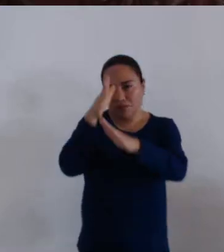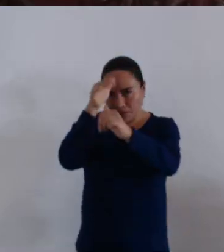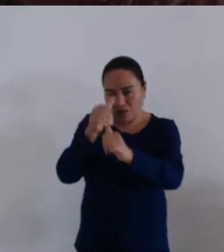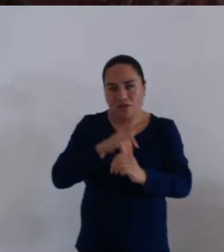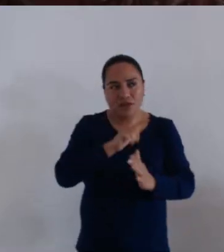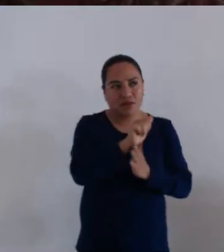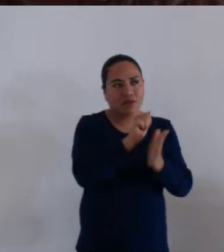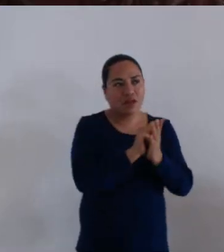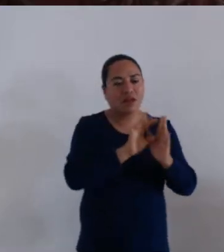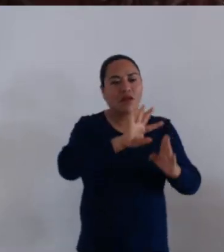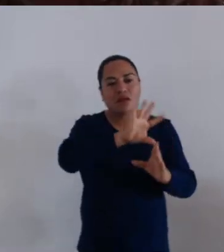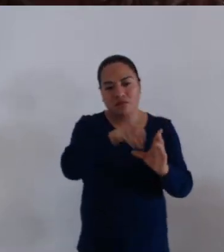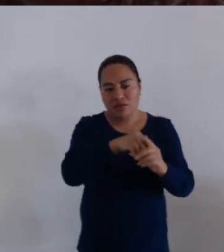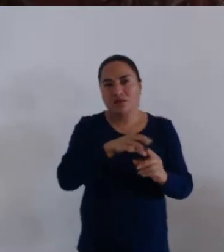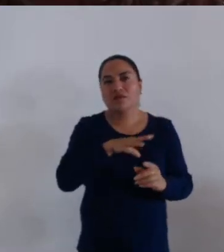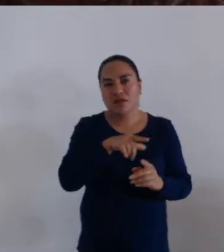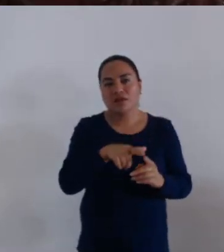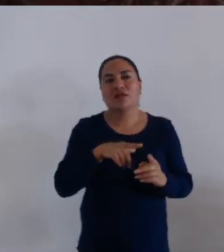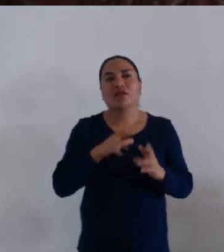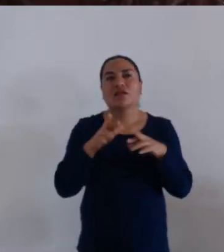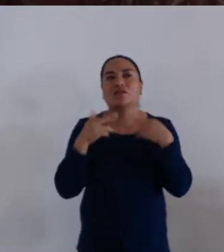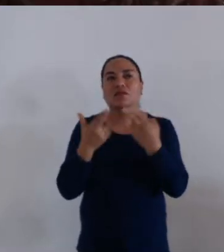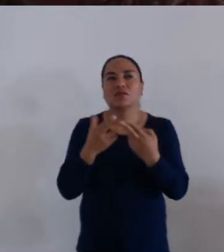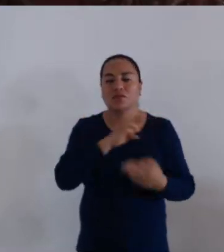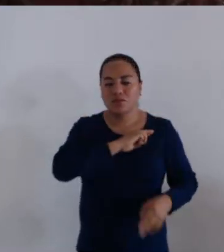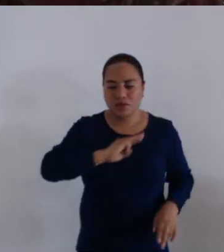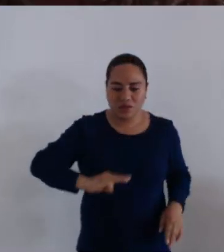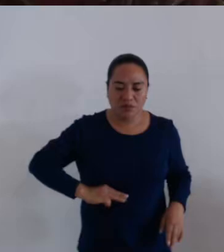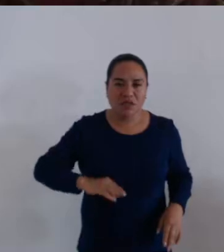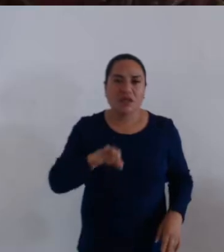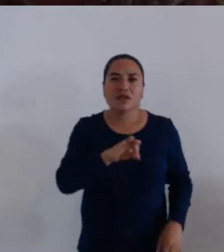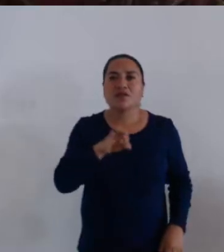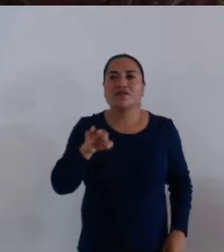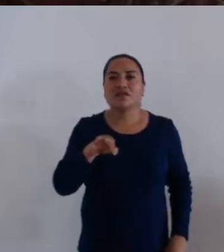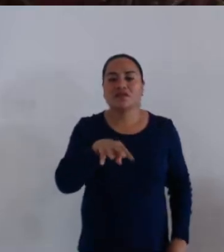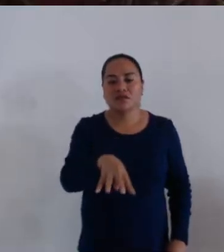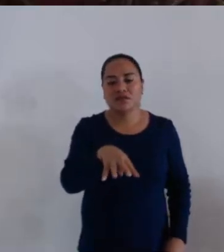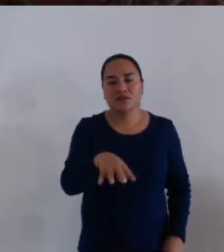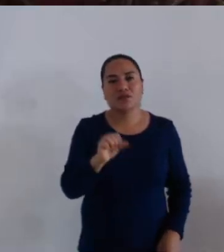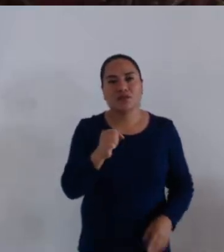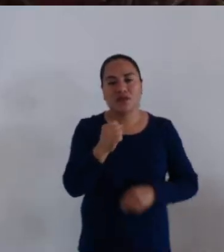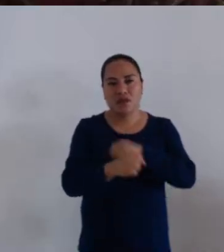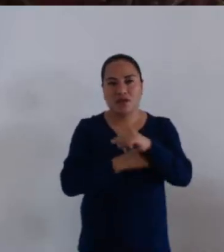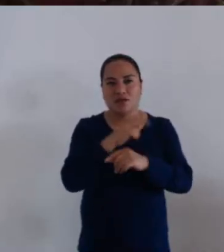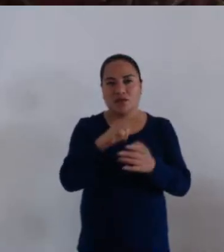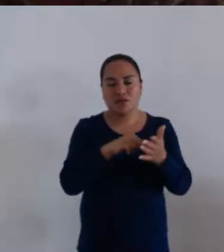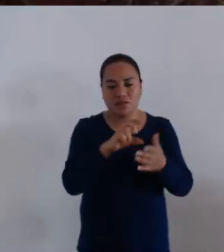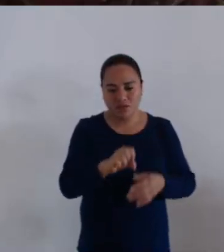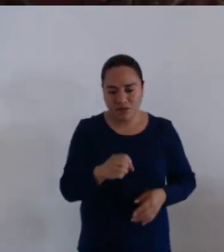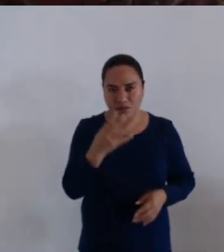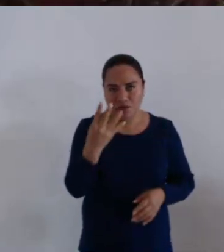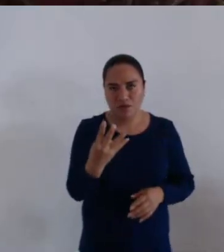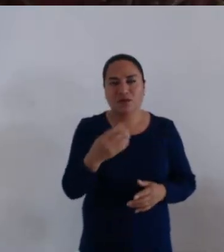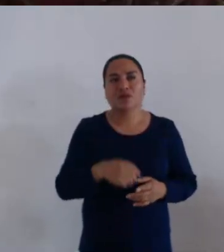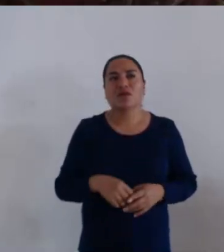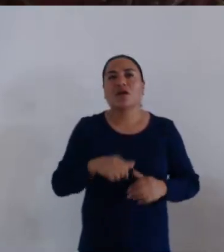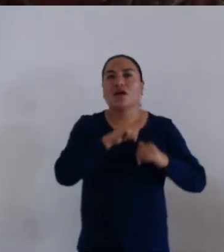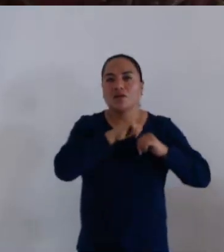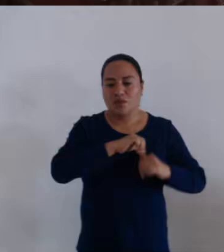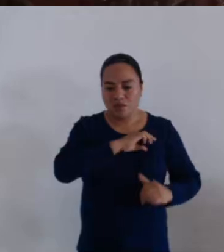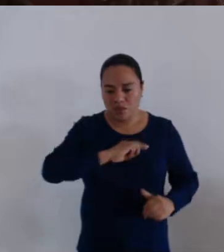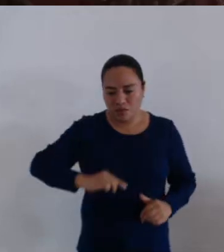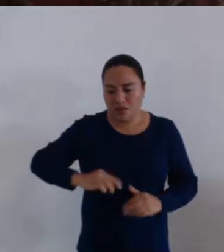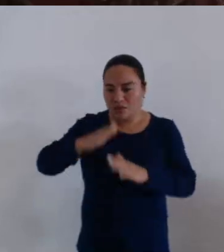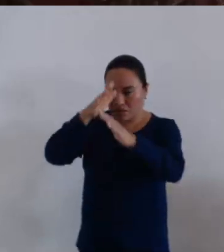aprobarse el contenido del acta de la sesión ordinaria de Cabildo de fecha 19 de septiembre del año 2024. Quienes estén a